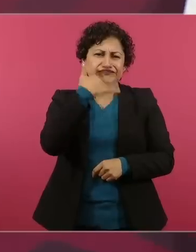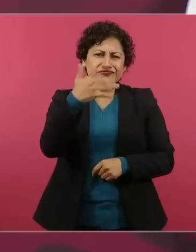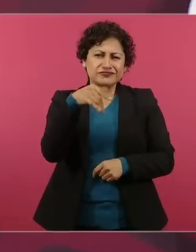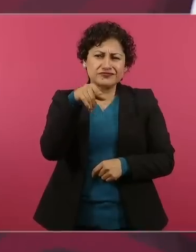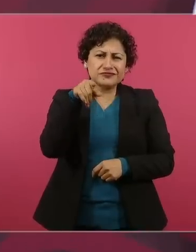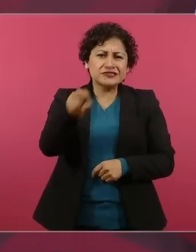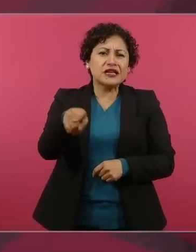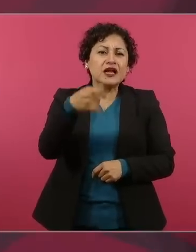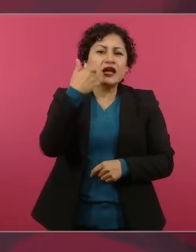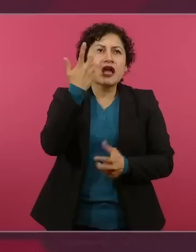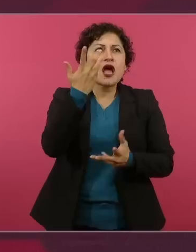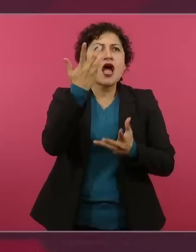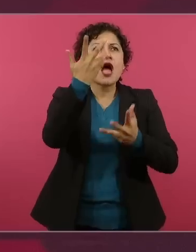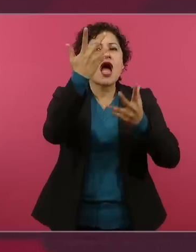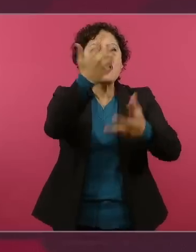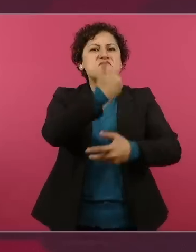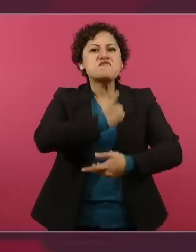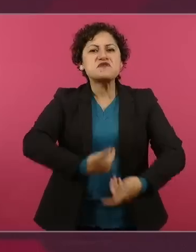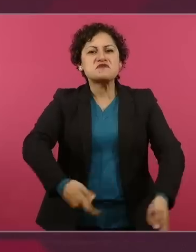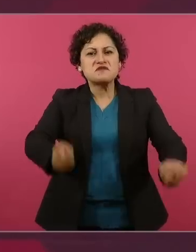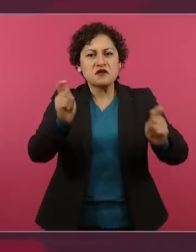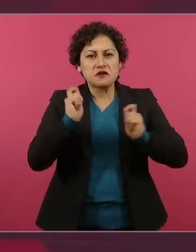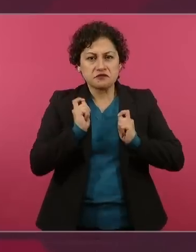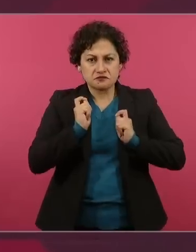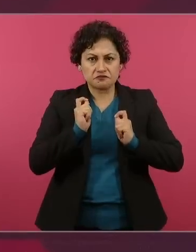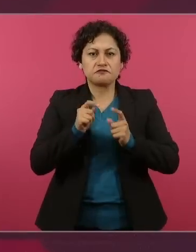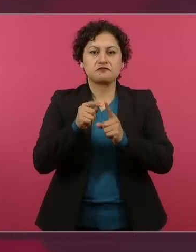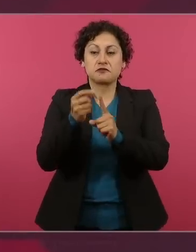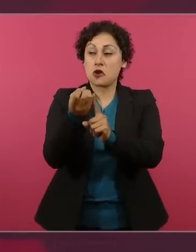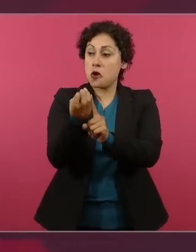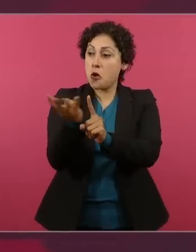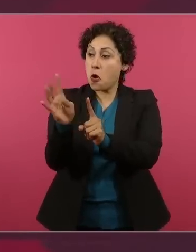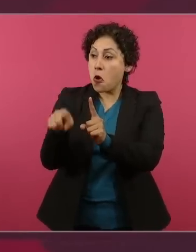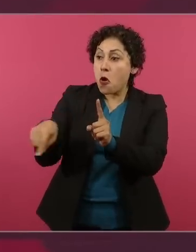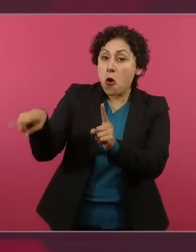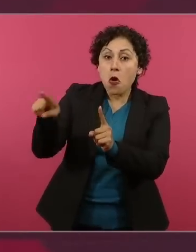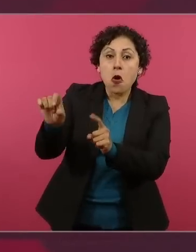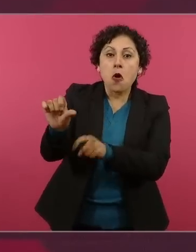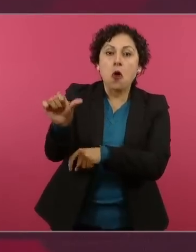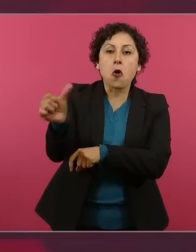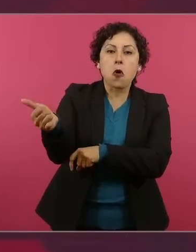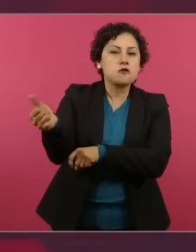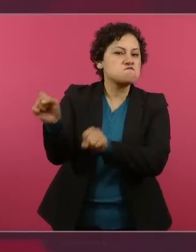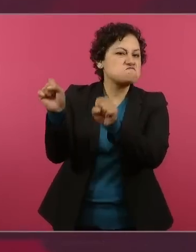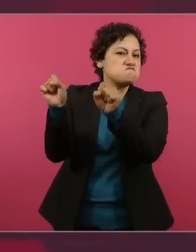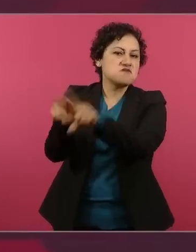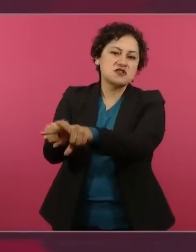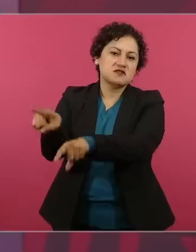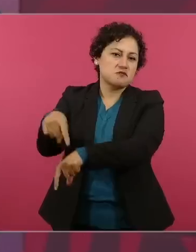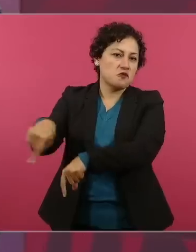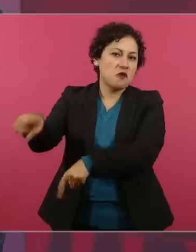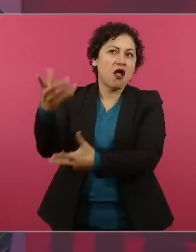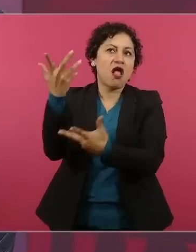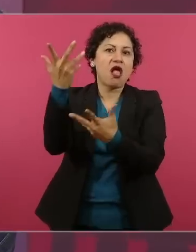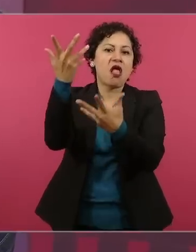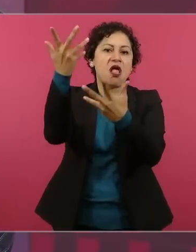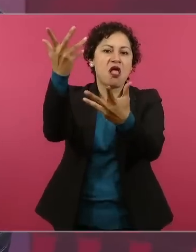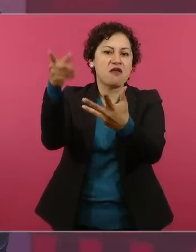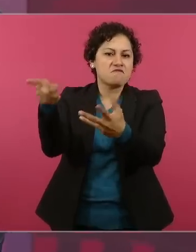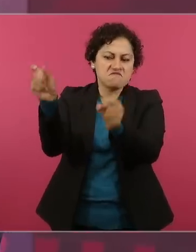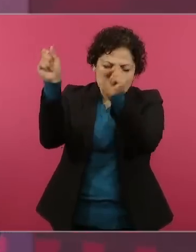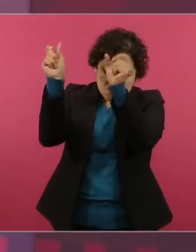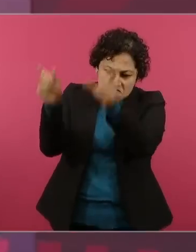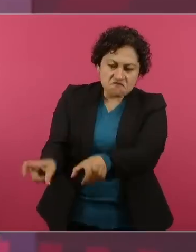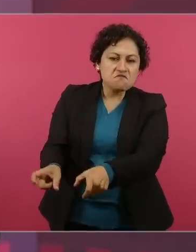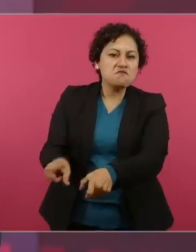corrupta, otros aspirantes, corruptos